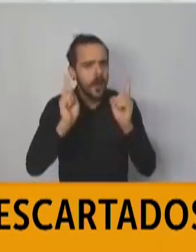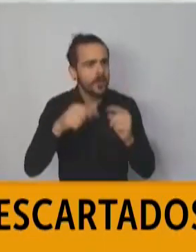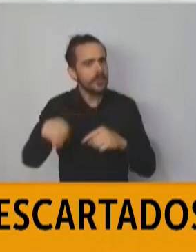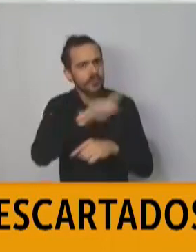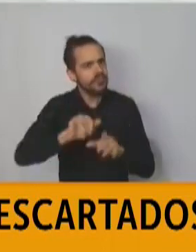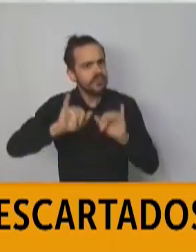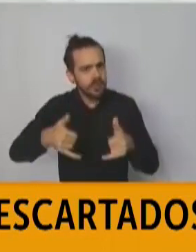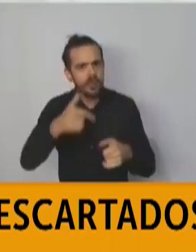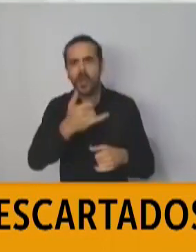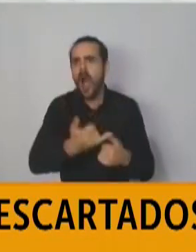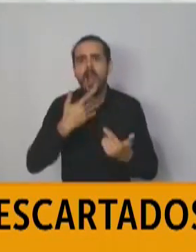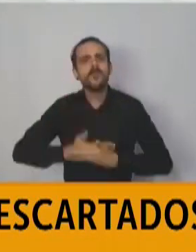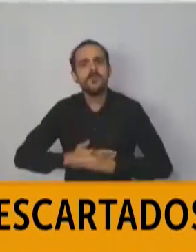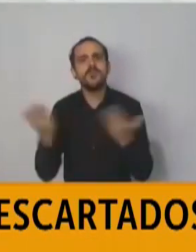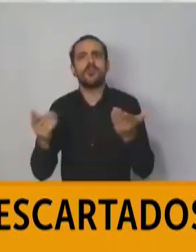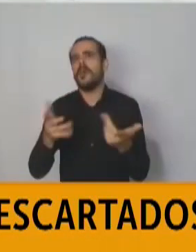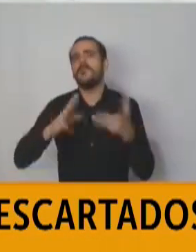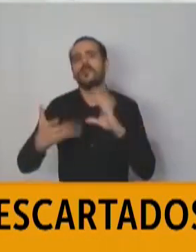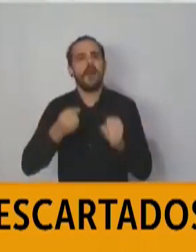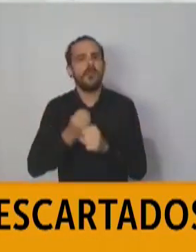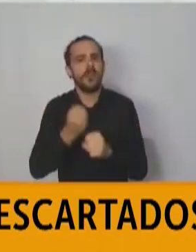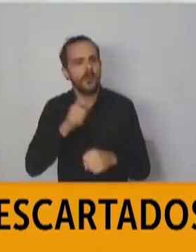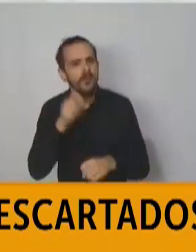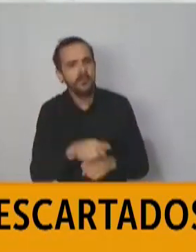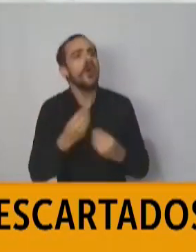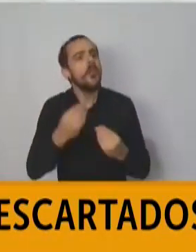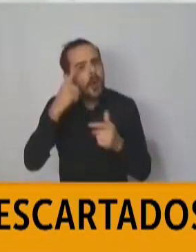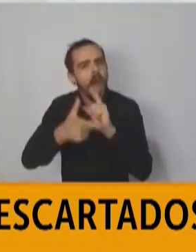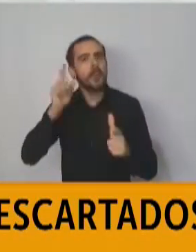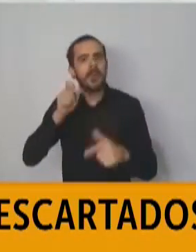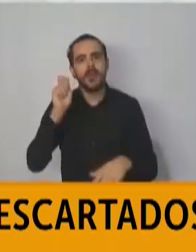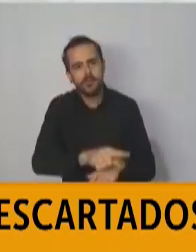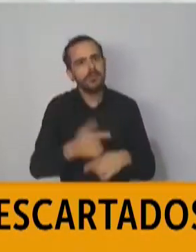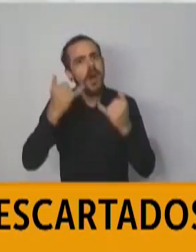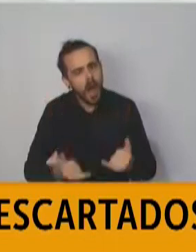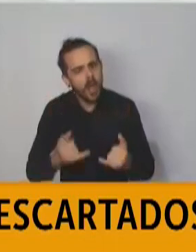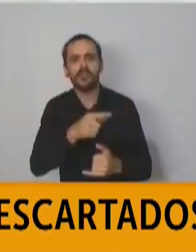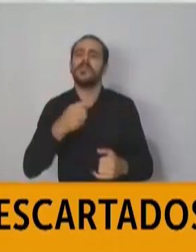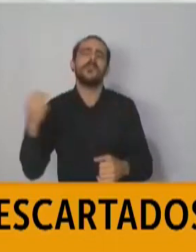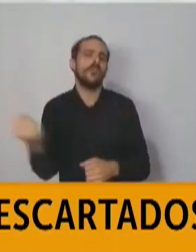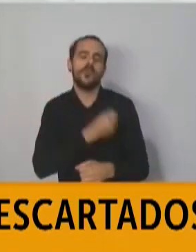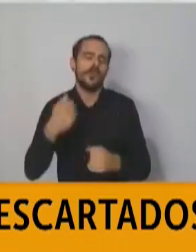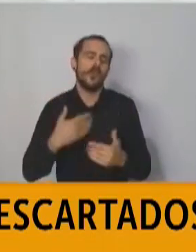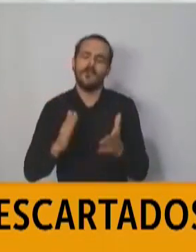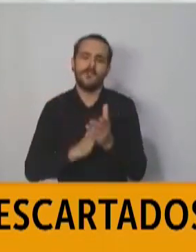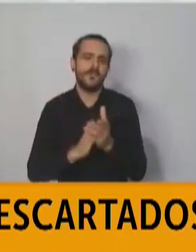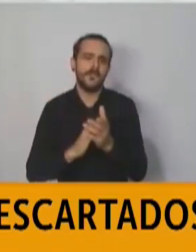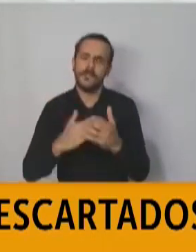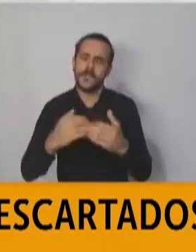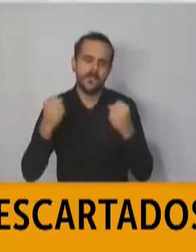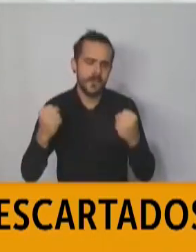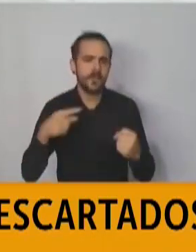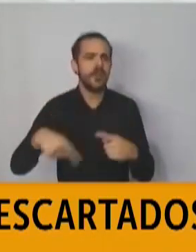comparten la forma en la cual están trabajando y el compromiso con el cual han asumido esta responsabilidad casi patriótica